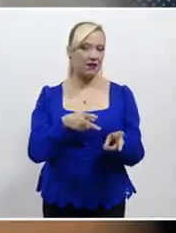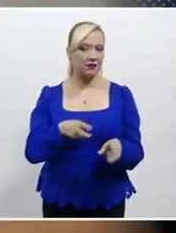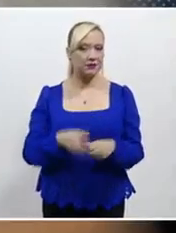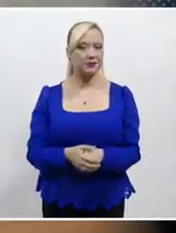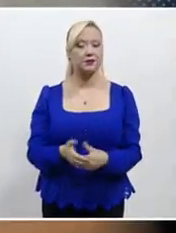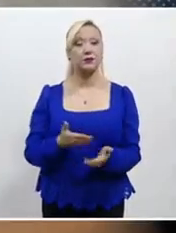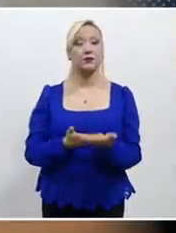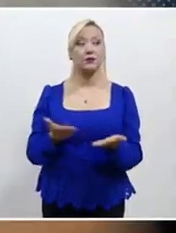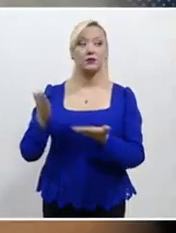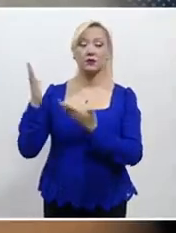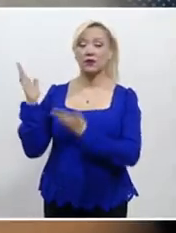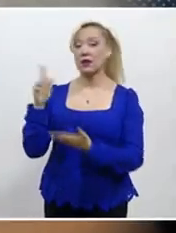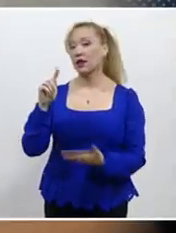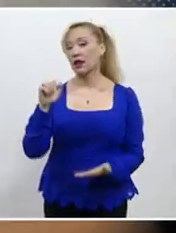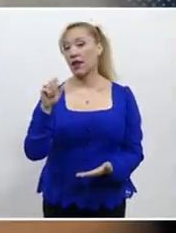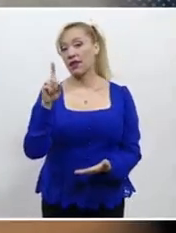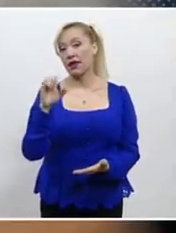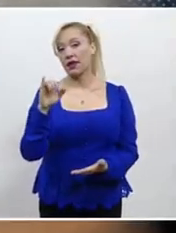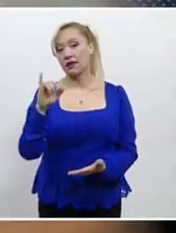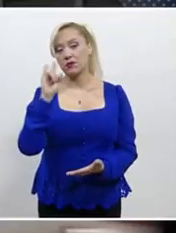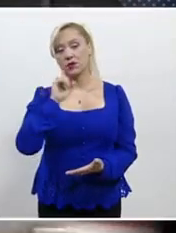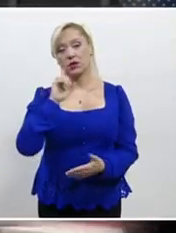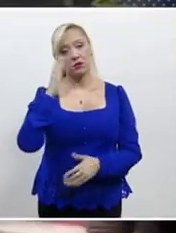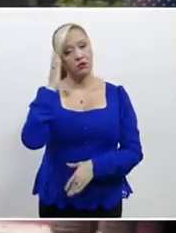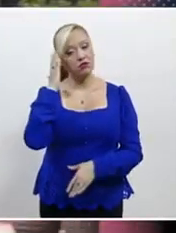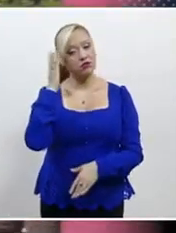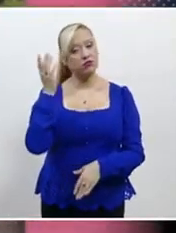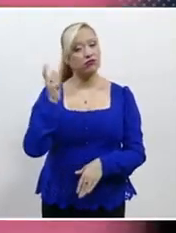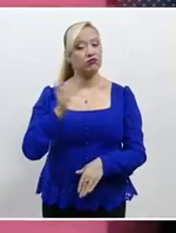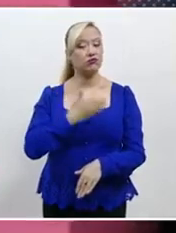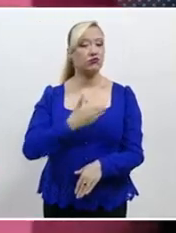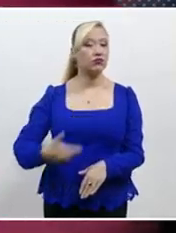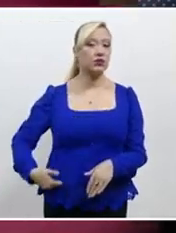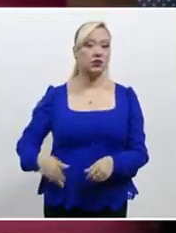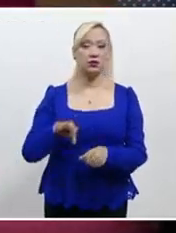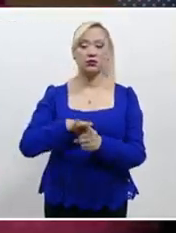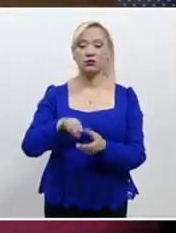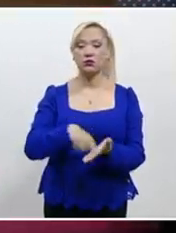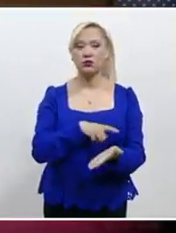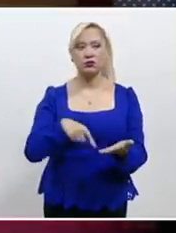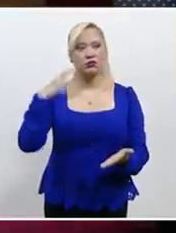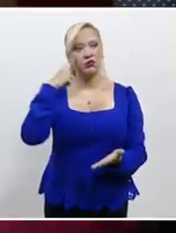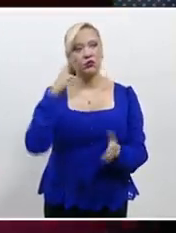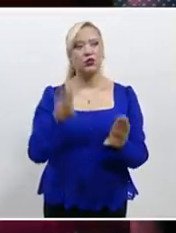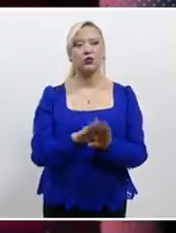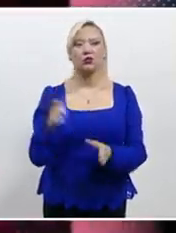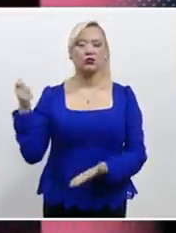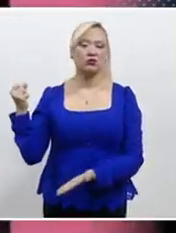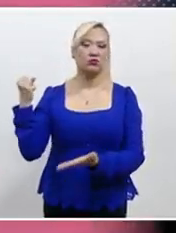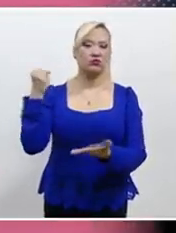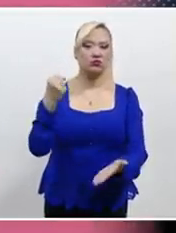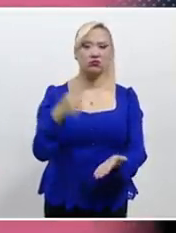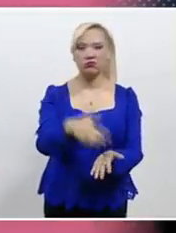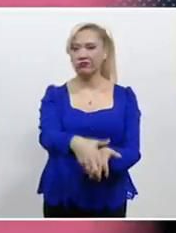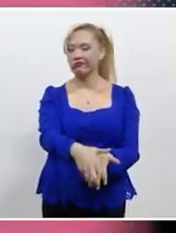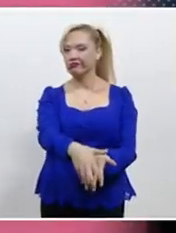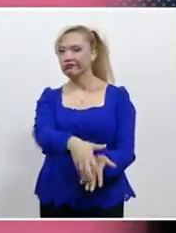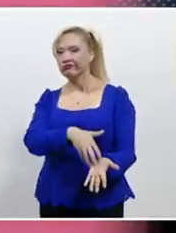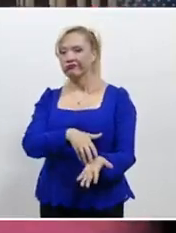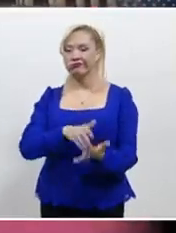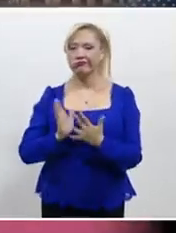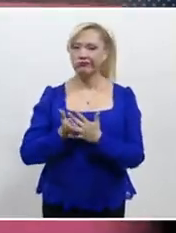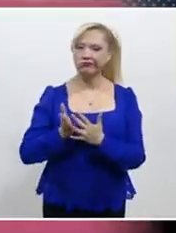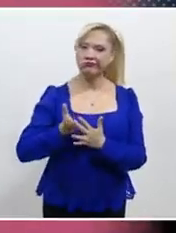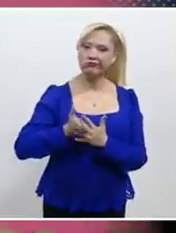áreas de la institución presentar peticiones de presupuesto con apego a la normatividad para construir un anteproyecto presupuestal 2024 racional,